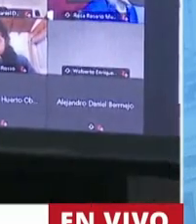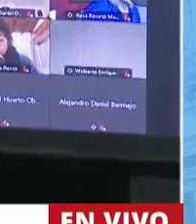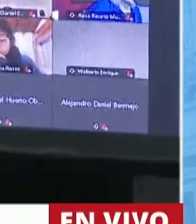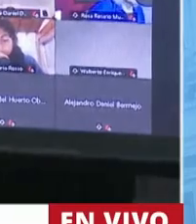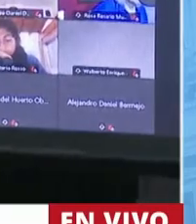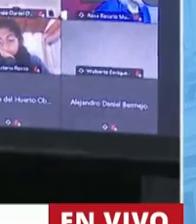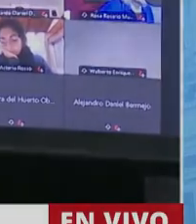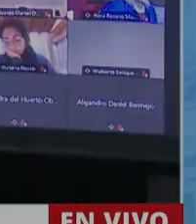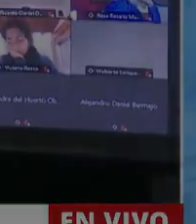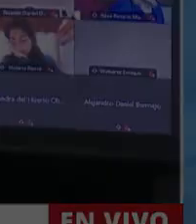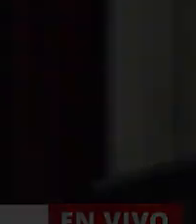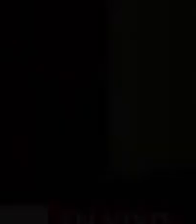Muchas gracias, Diputado. Gracias. Gracias.